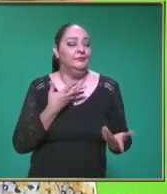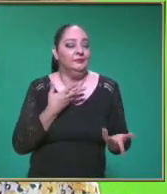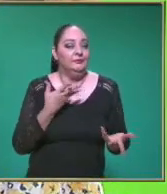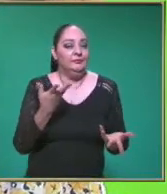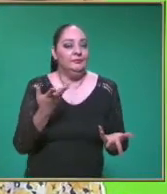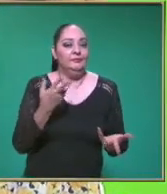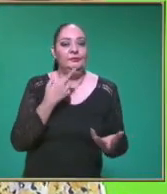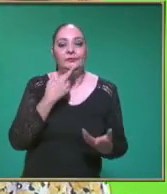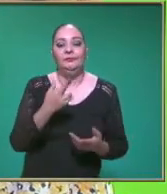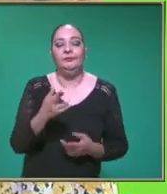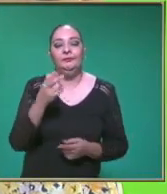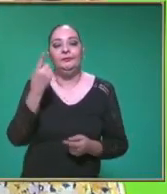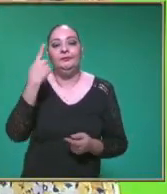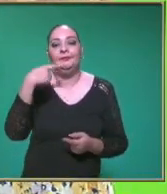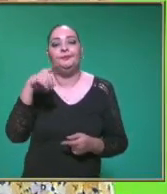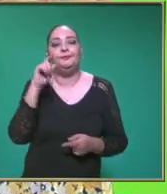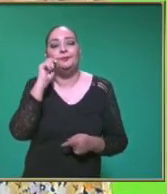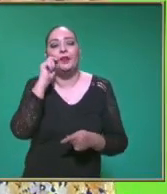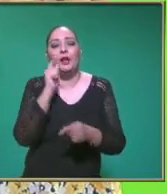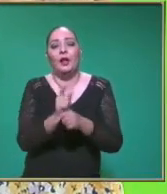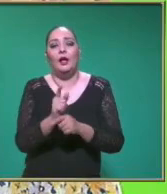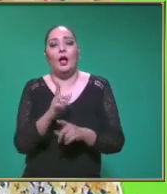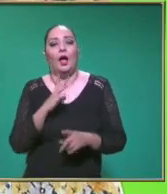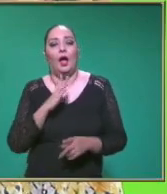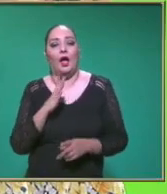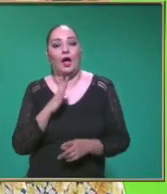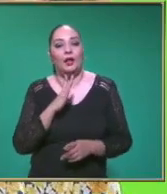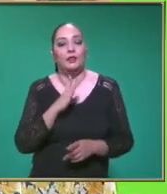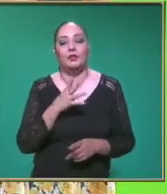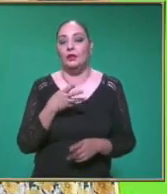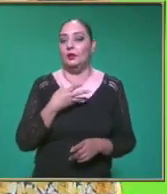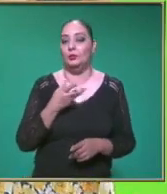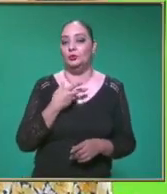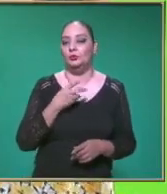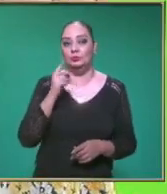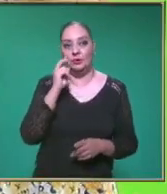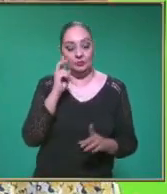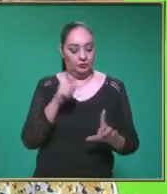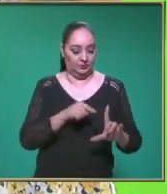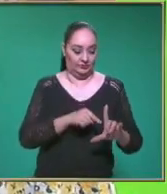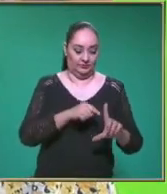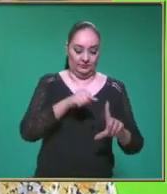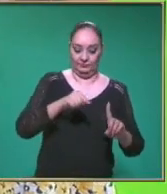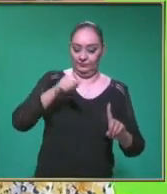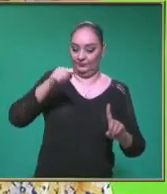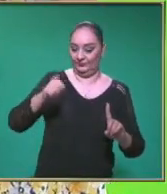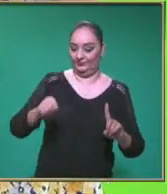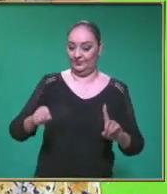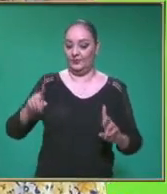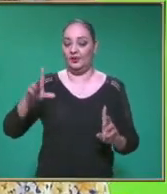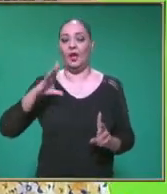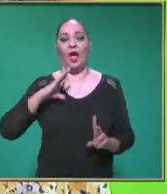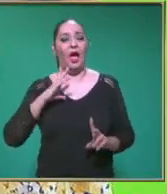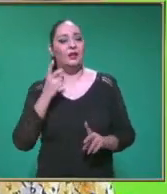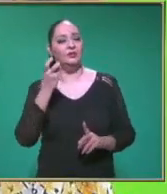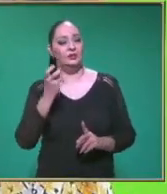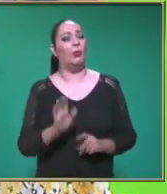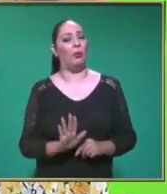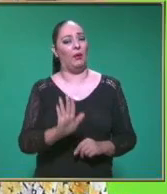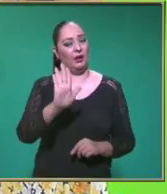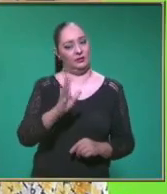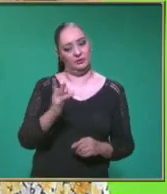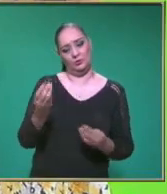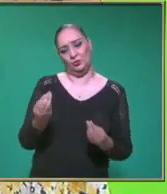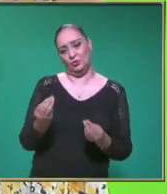Exactamente Ahí nosotros podemos Identificar Si recordamos Retomamos la gráfica De la semana pasada Pues es muy similar A esta ¿Sí? Sí